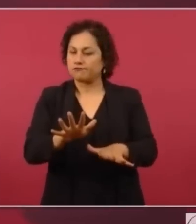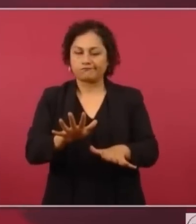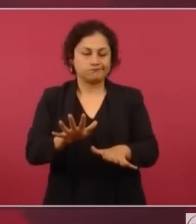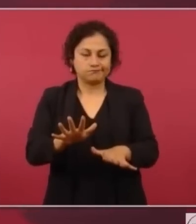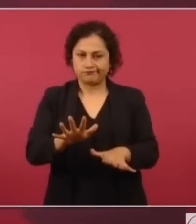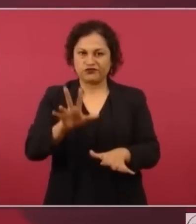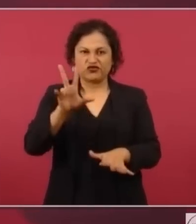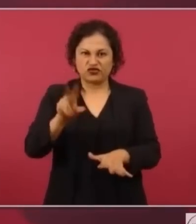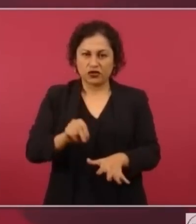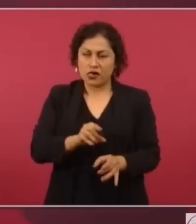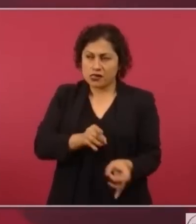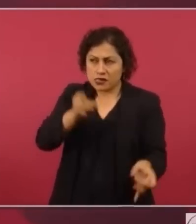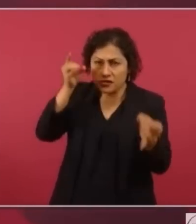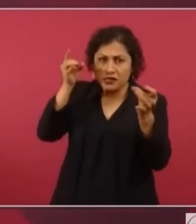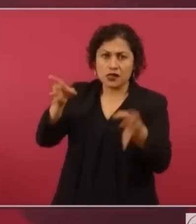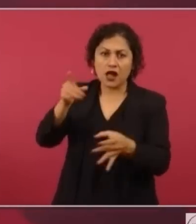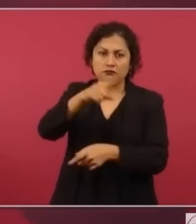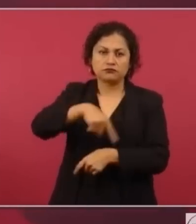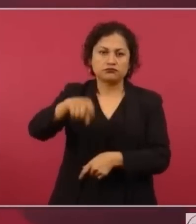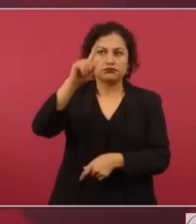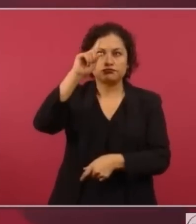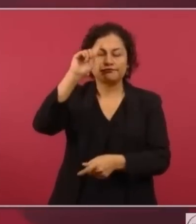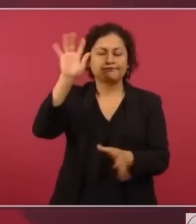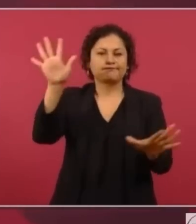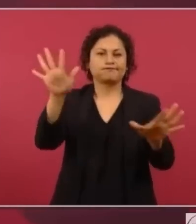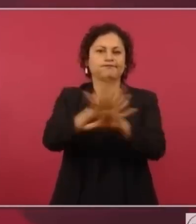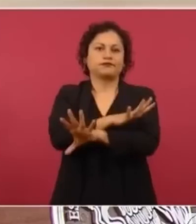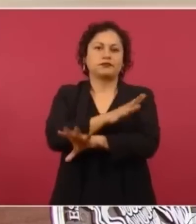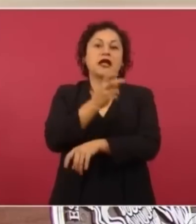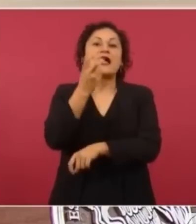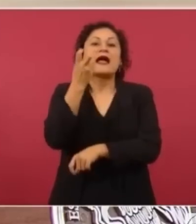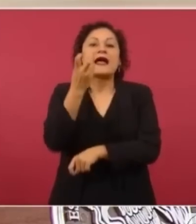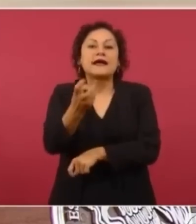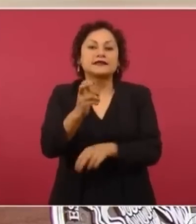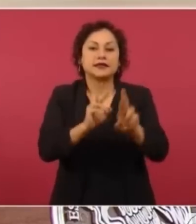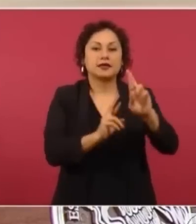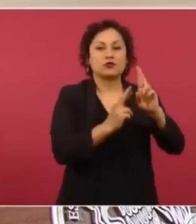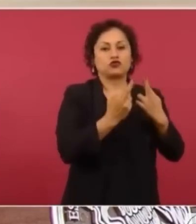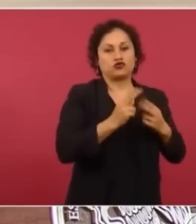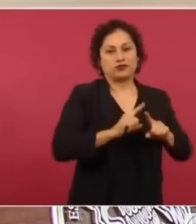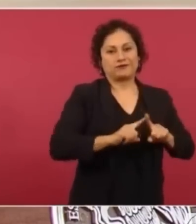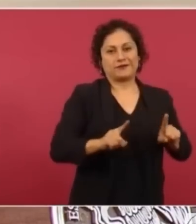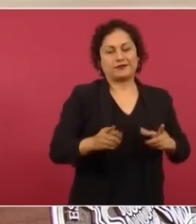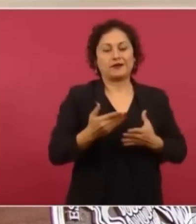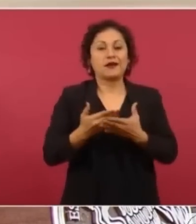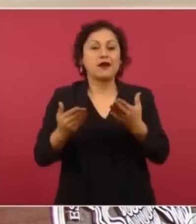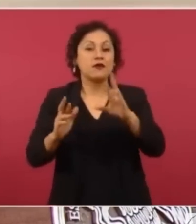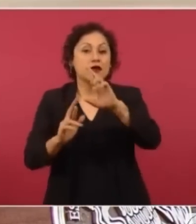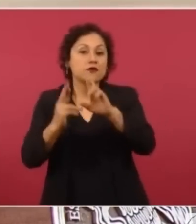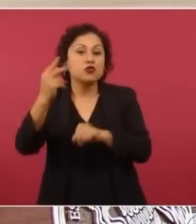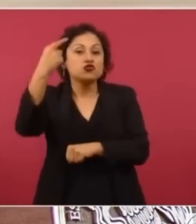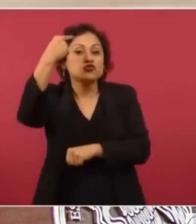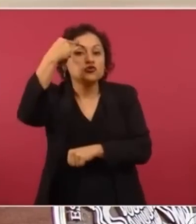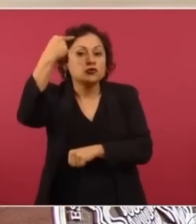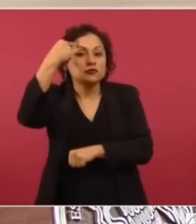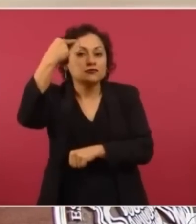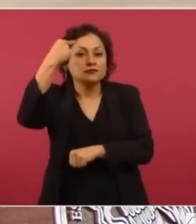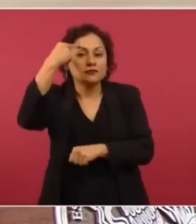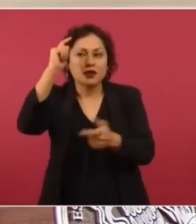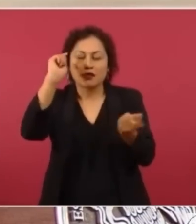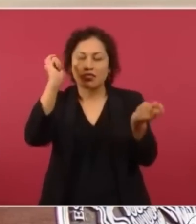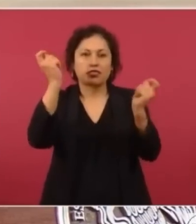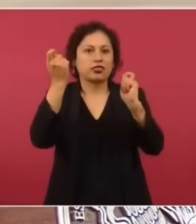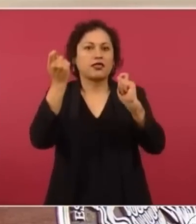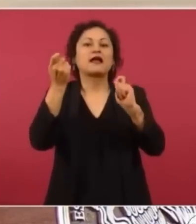Esa es la revolución de las conciencias. Eso es lo más importante de todo. Entonces,